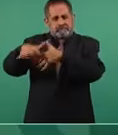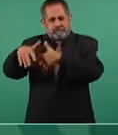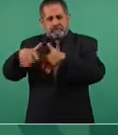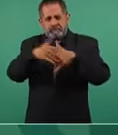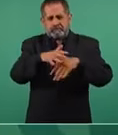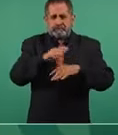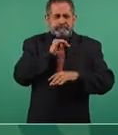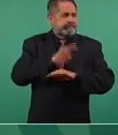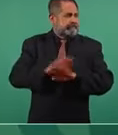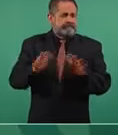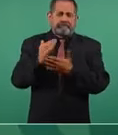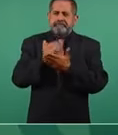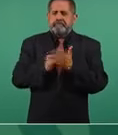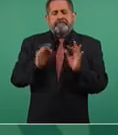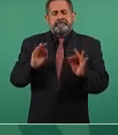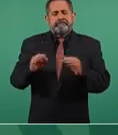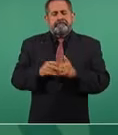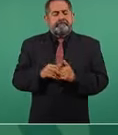personas